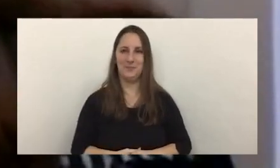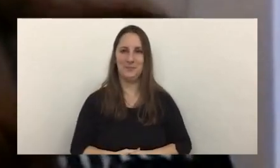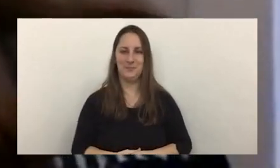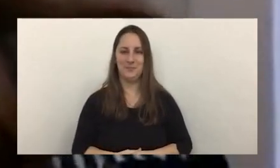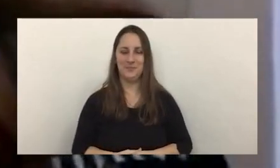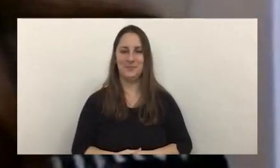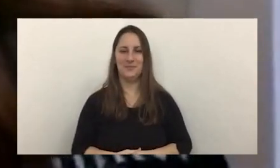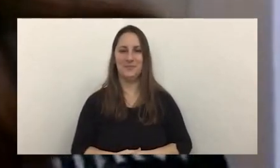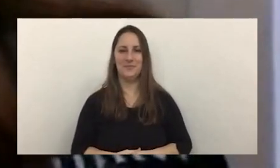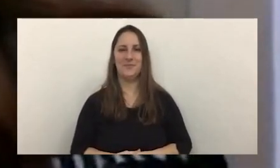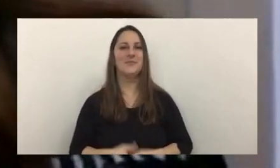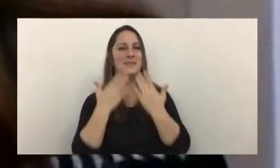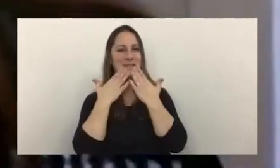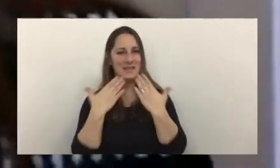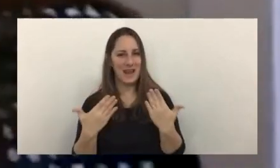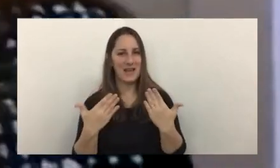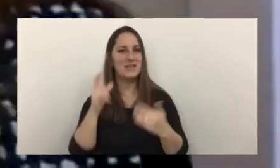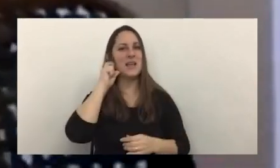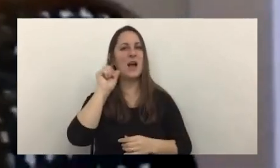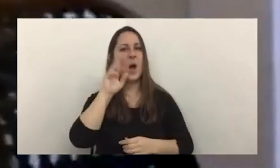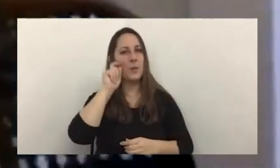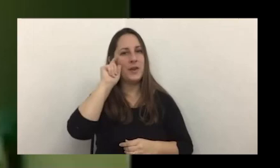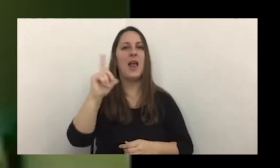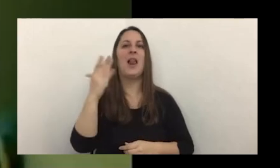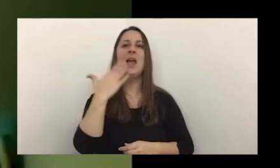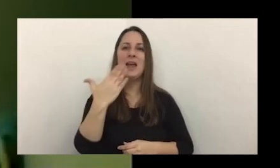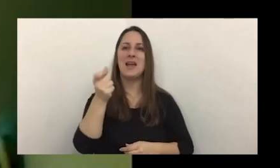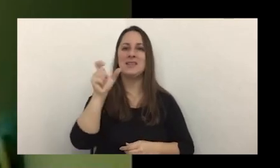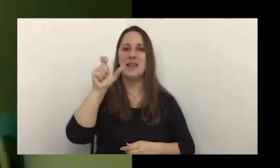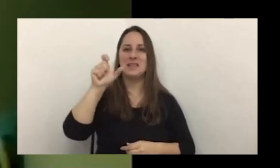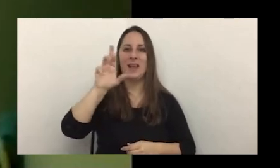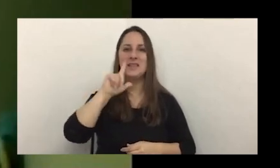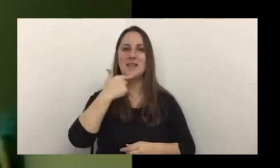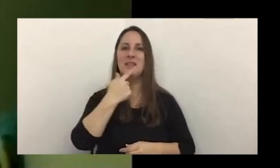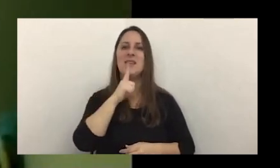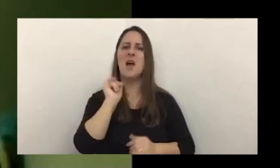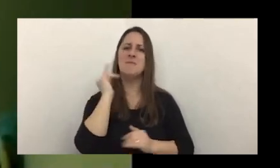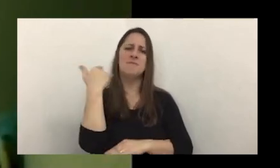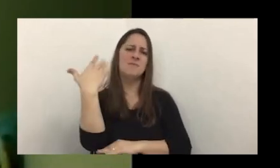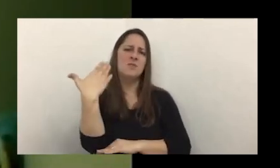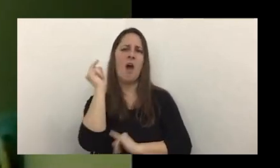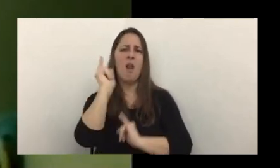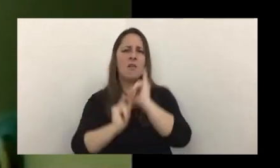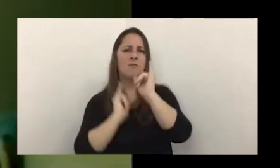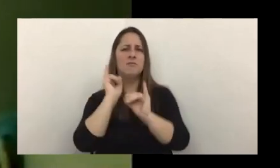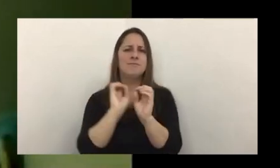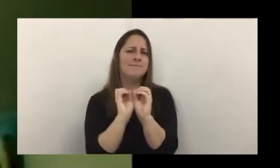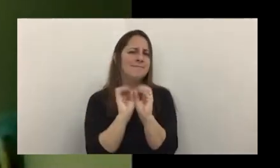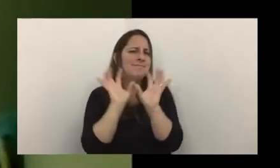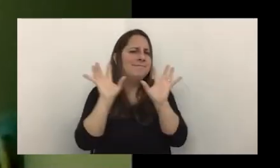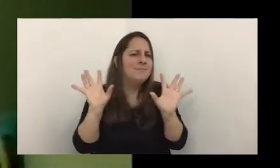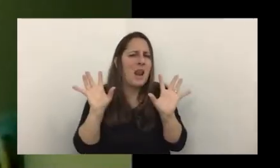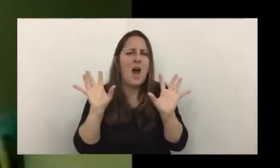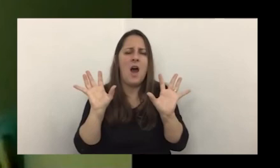bueno gracias Cristina gracias Gabriel me encantó la charla la claridad con la con la que te expresaste y